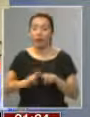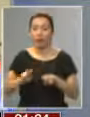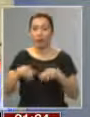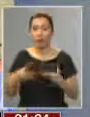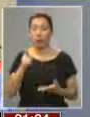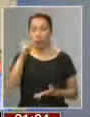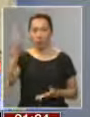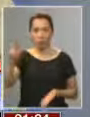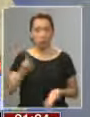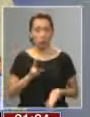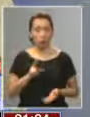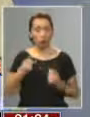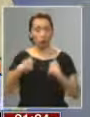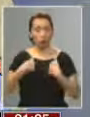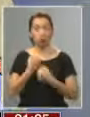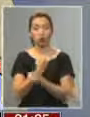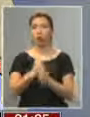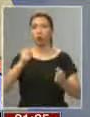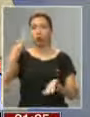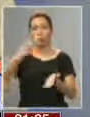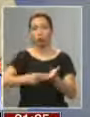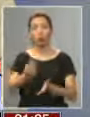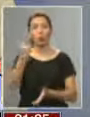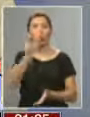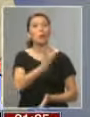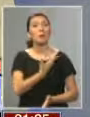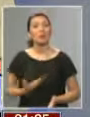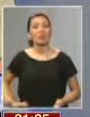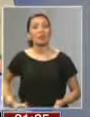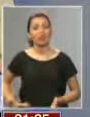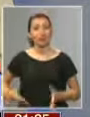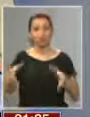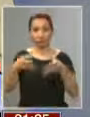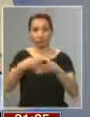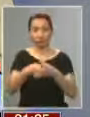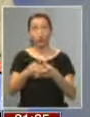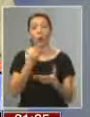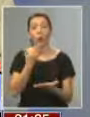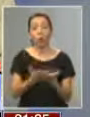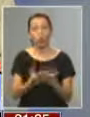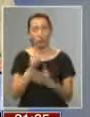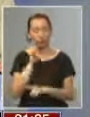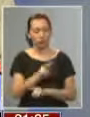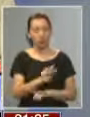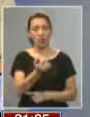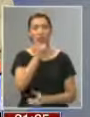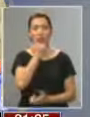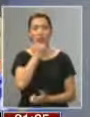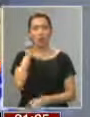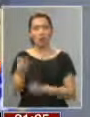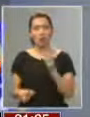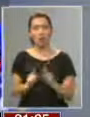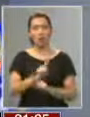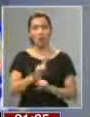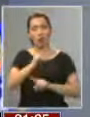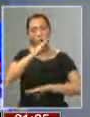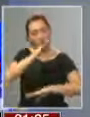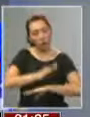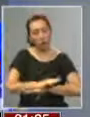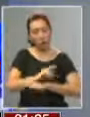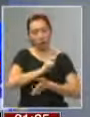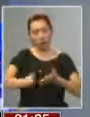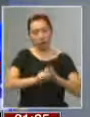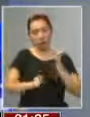una respuesta. Yo renuncié el 2001 como presidente del partido cuando se cometió un error de personas que no obedecieron órdenes